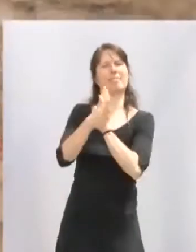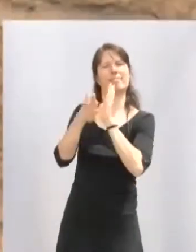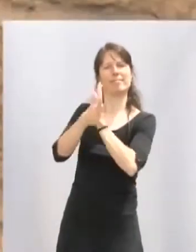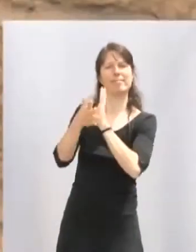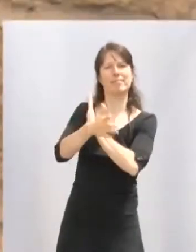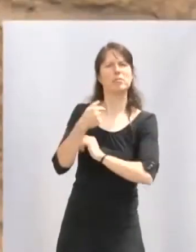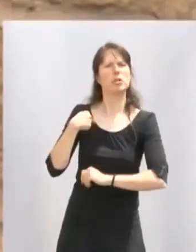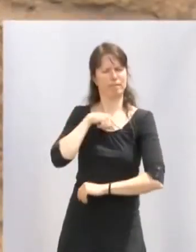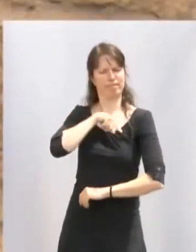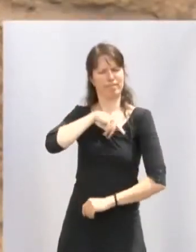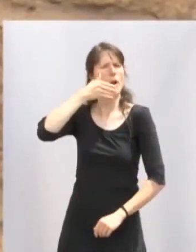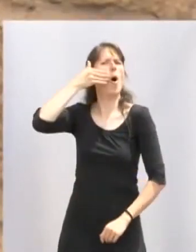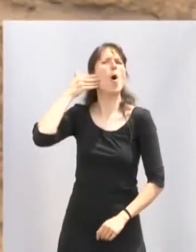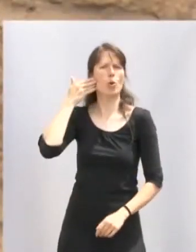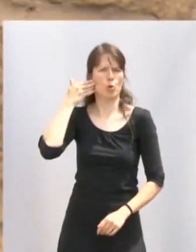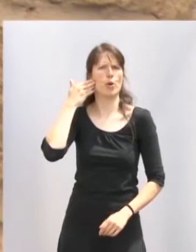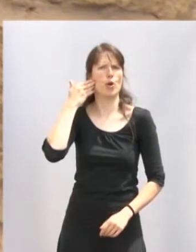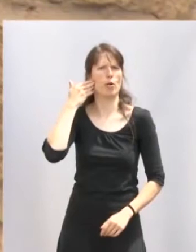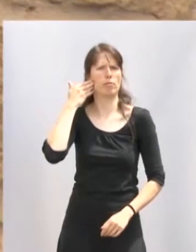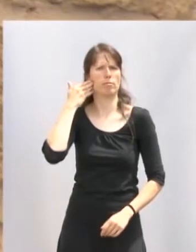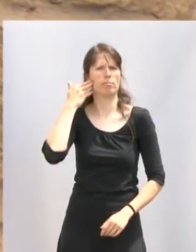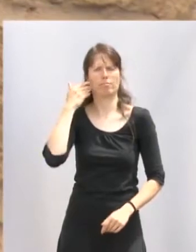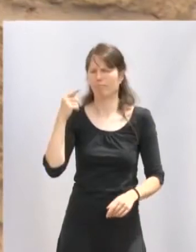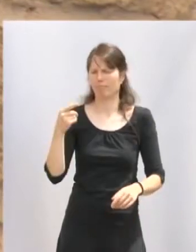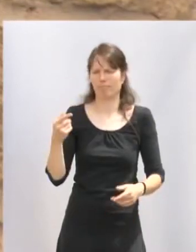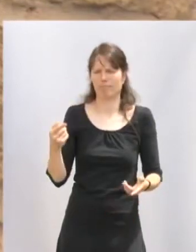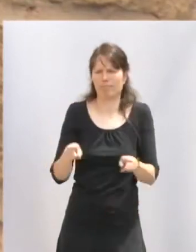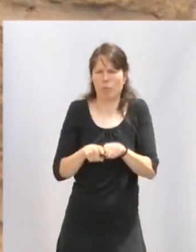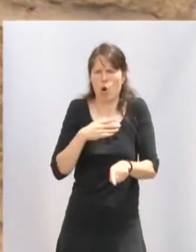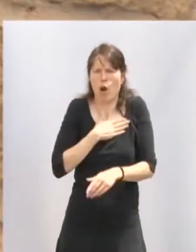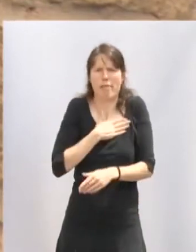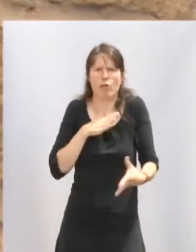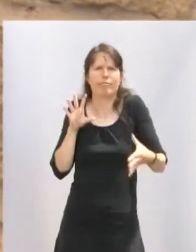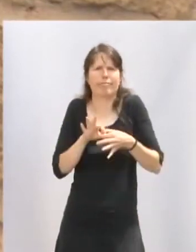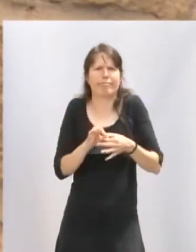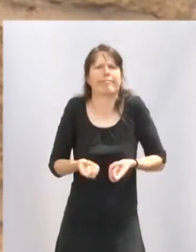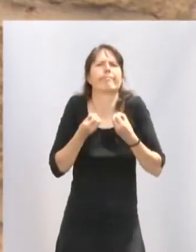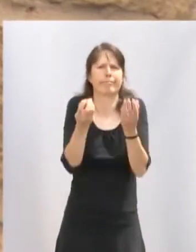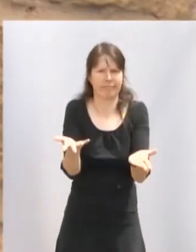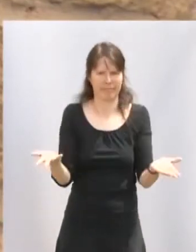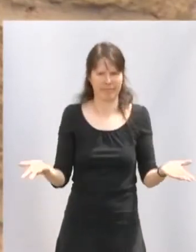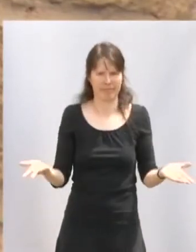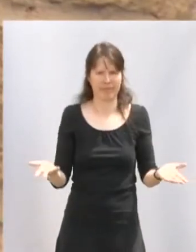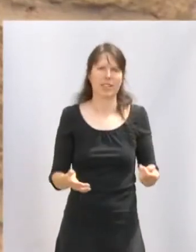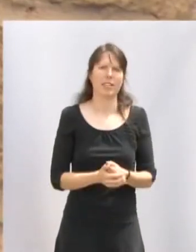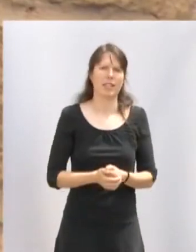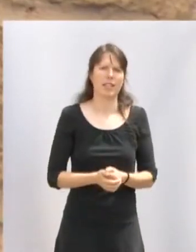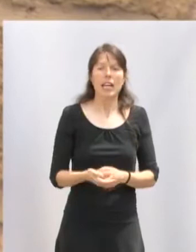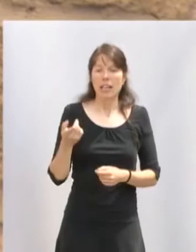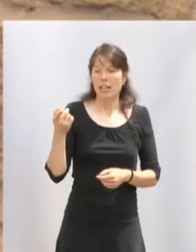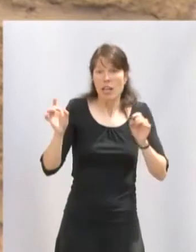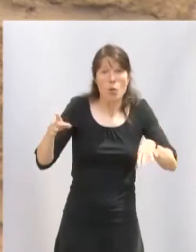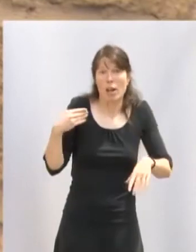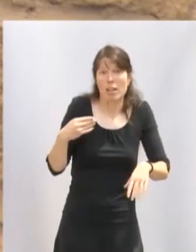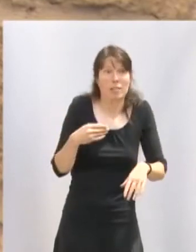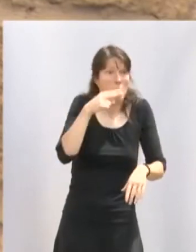un cúmulo de sensaciones y sentimientos que nacen desde lo más profundo de mi corazón. Del mismo modo que un padre